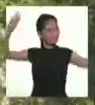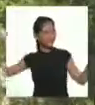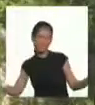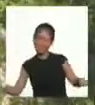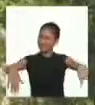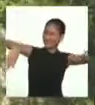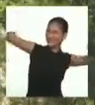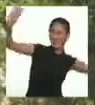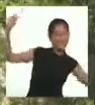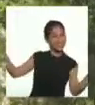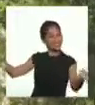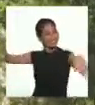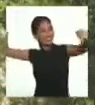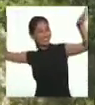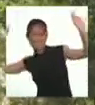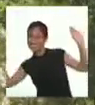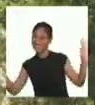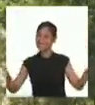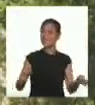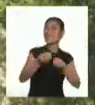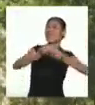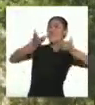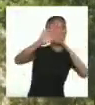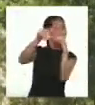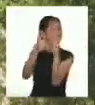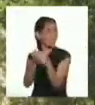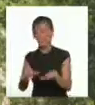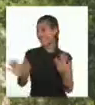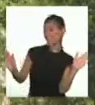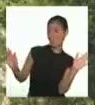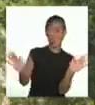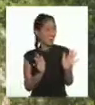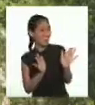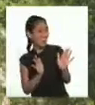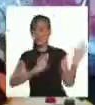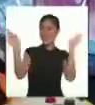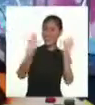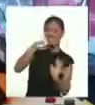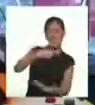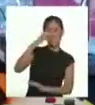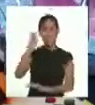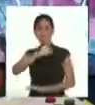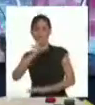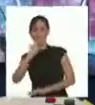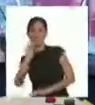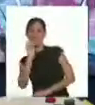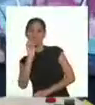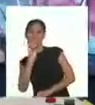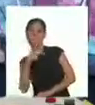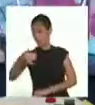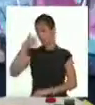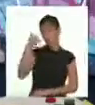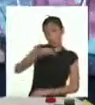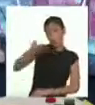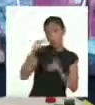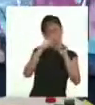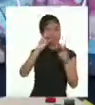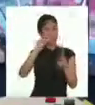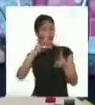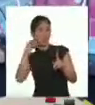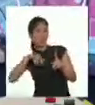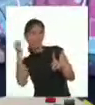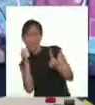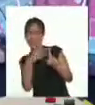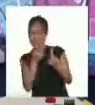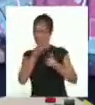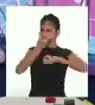¡Grandes plumas de avestruz! ¿Cómo están todos? ¡Hola, Héctor! Te llamábamos porque Olinda ha